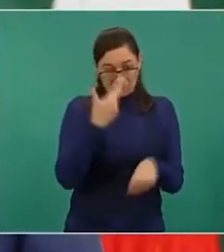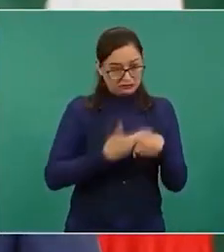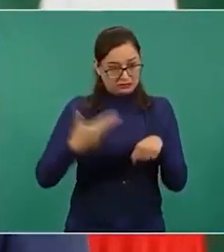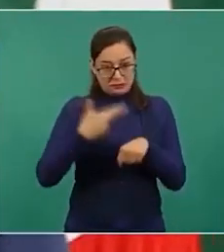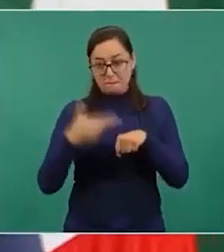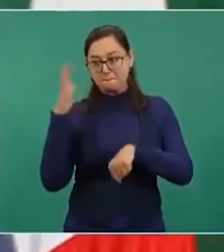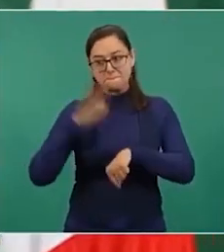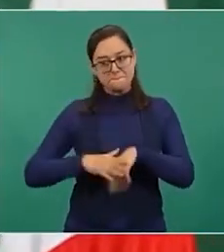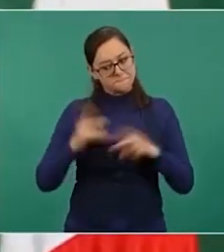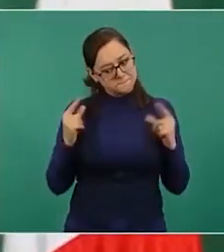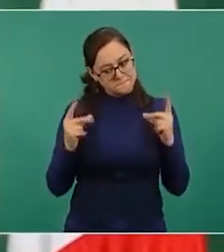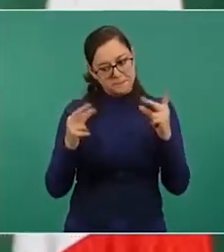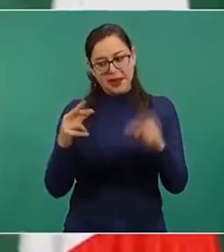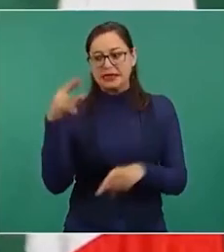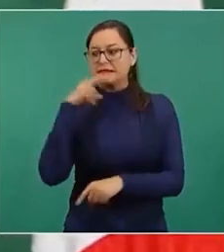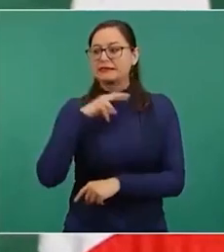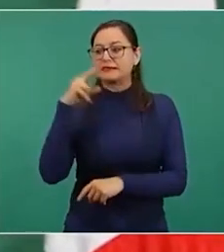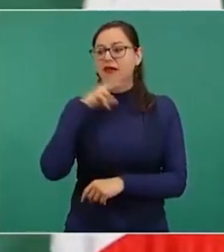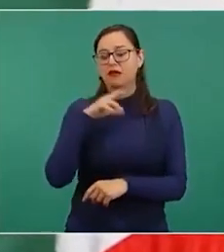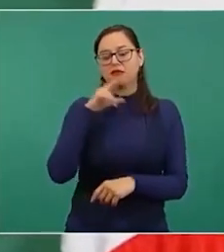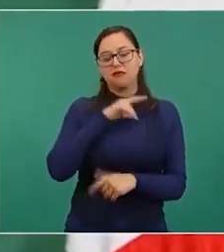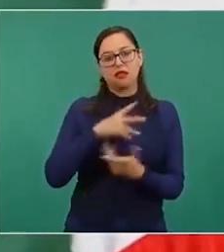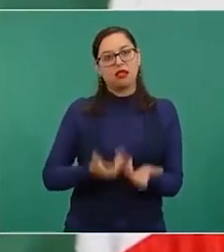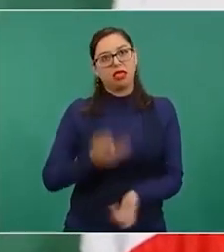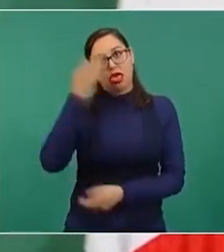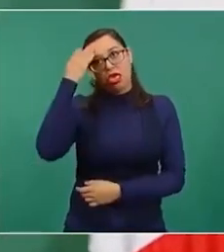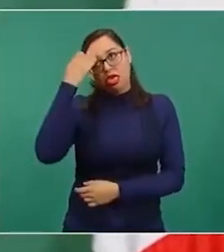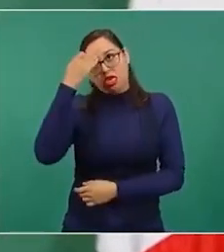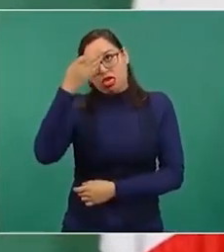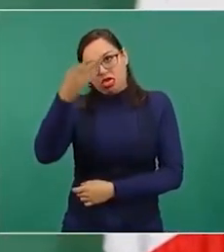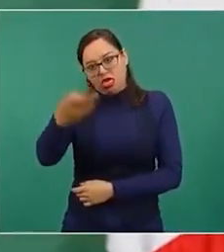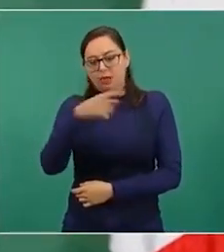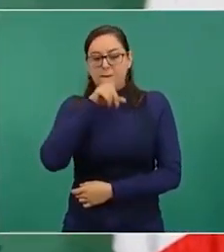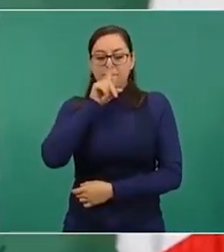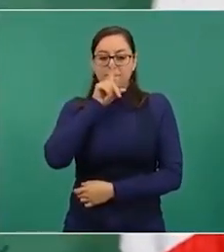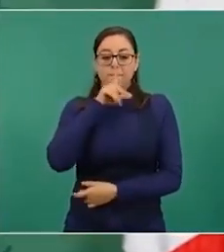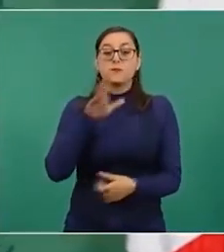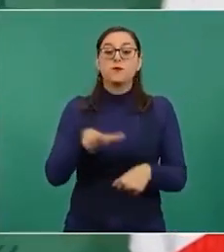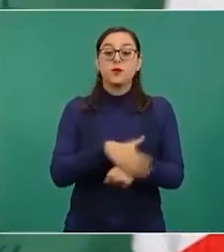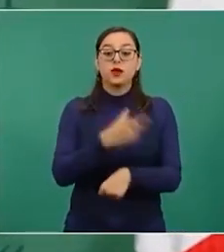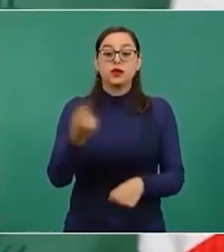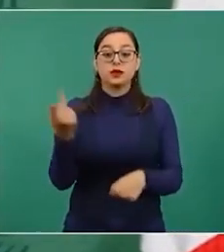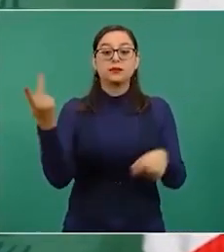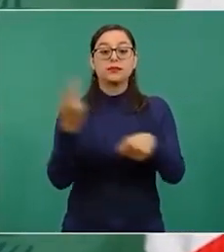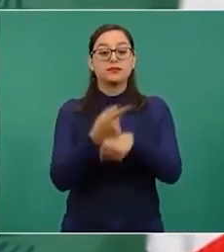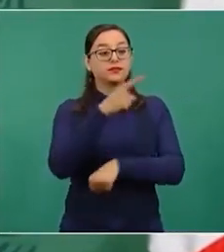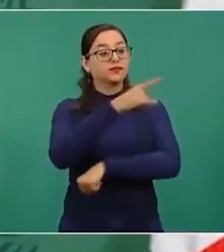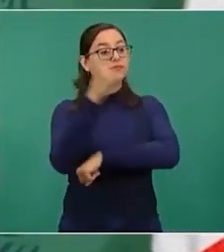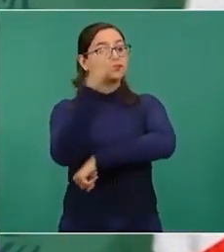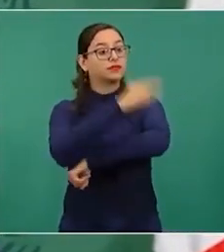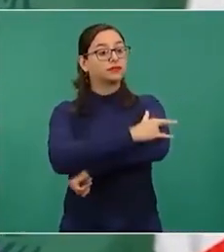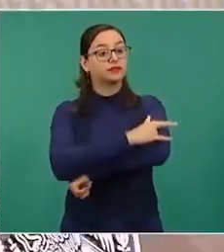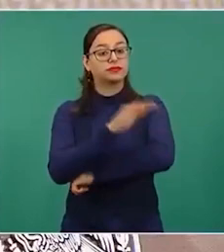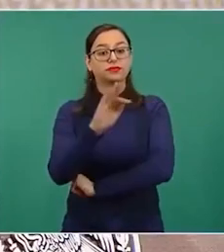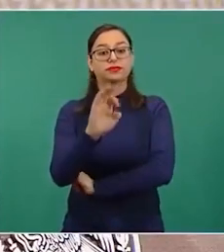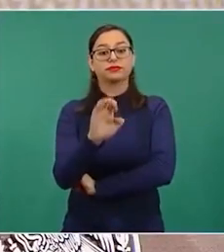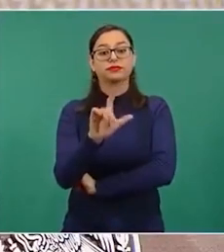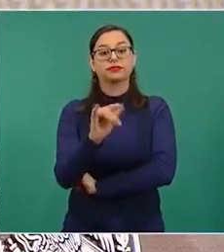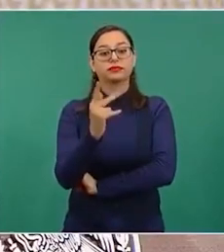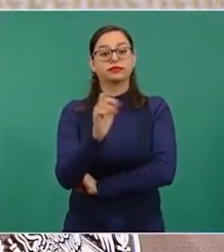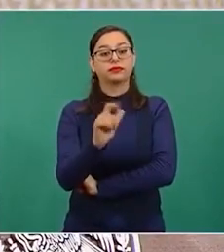¿cuántos días nos faltan para terminar el aeropuerto Felipe Ángeles?